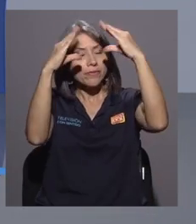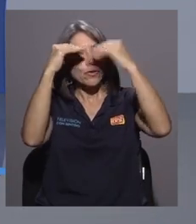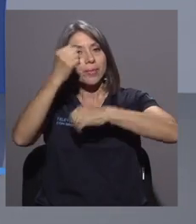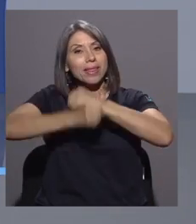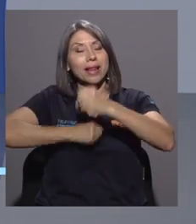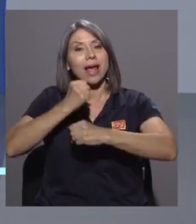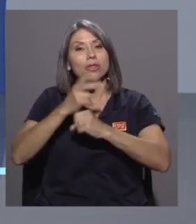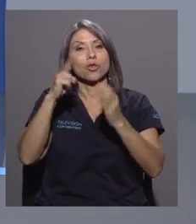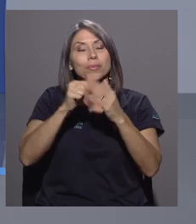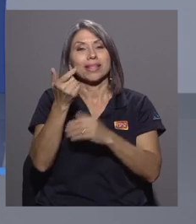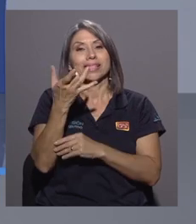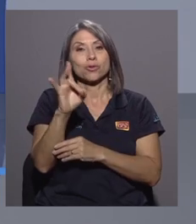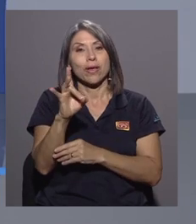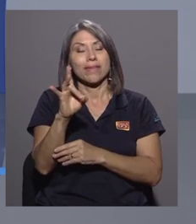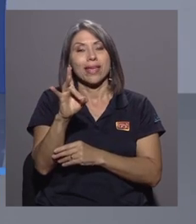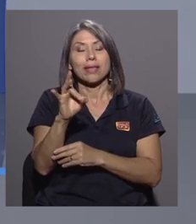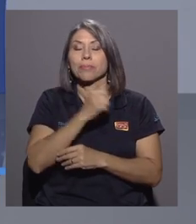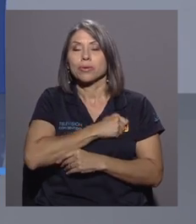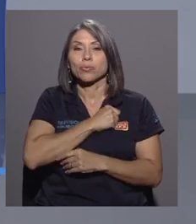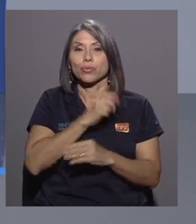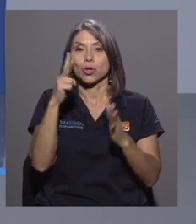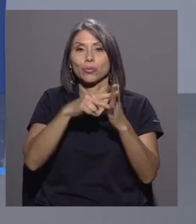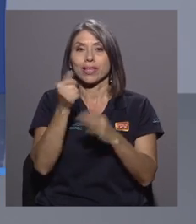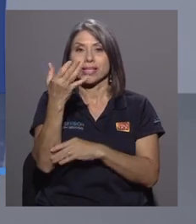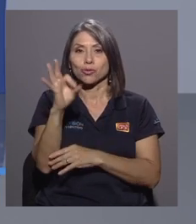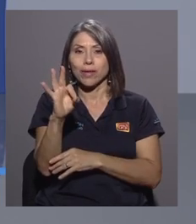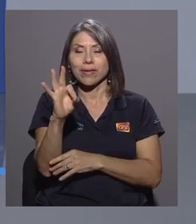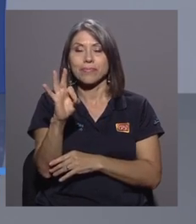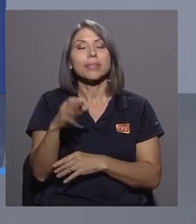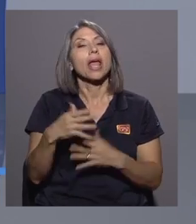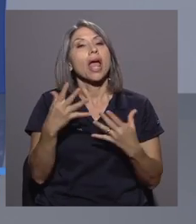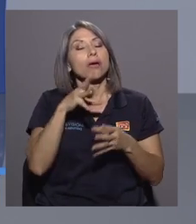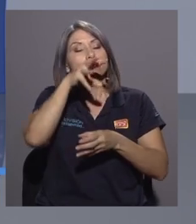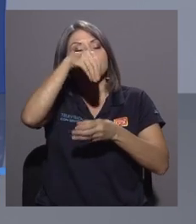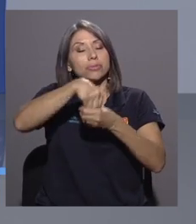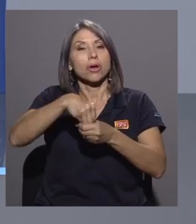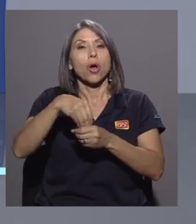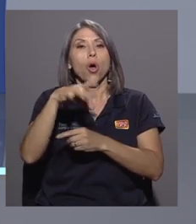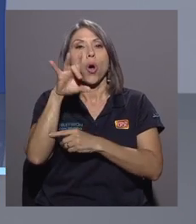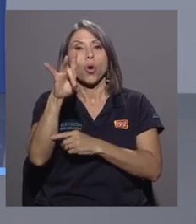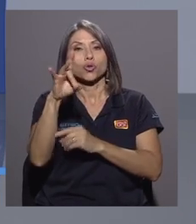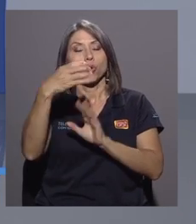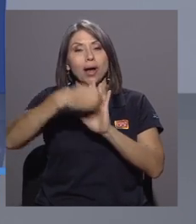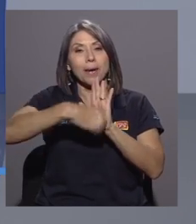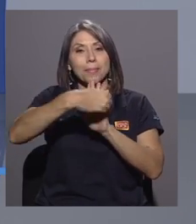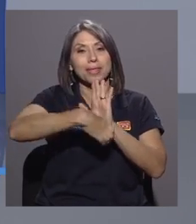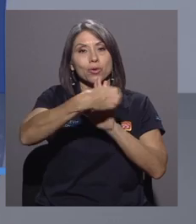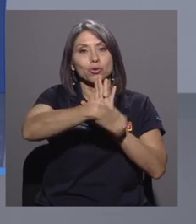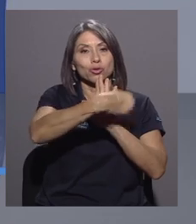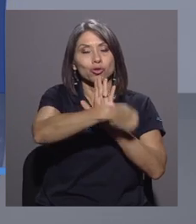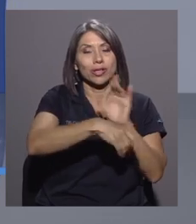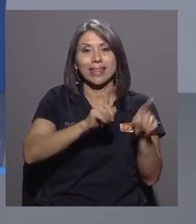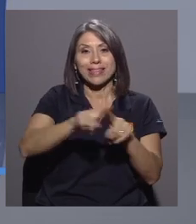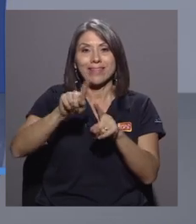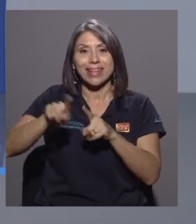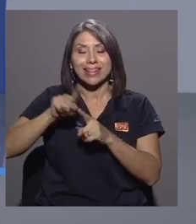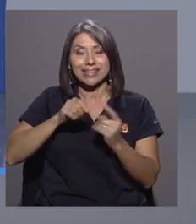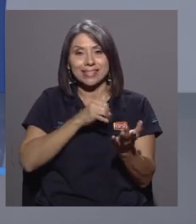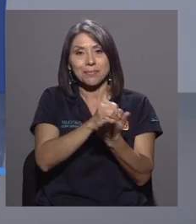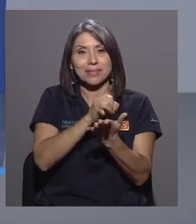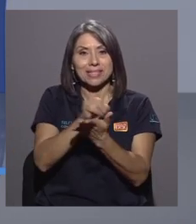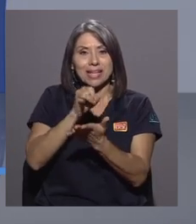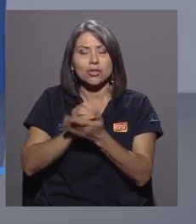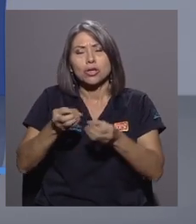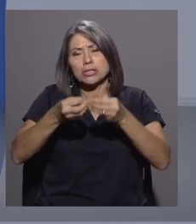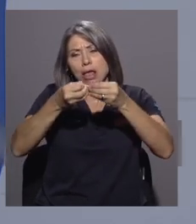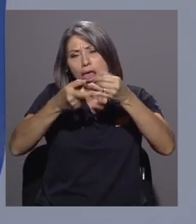incluye ocho capítulos, son diferentes investigaciones. Se abordan una gran variedad de temas, en